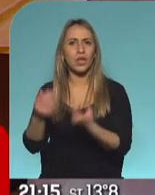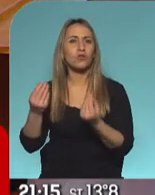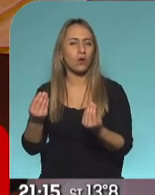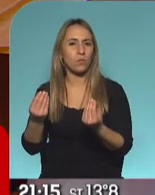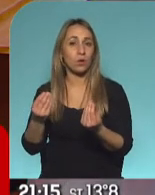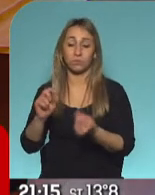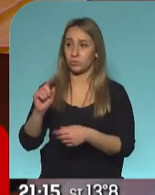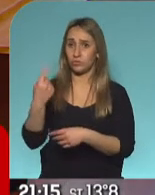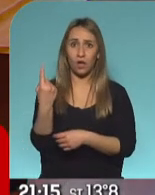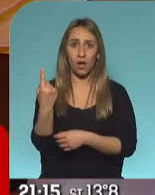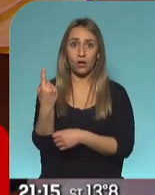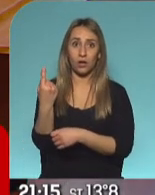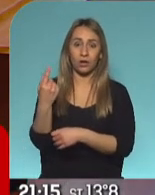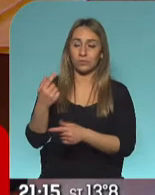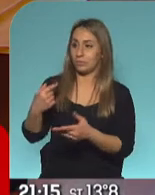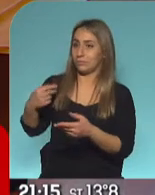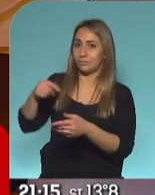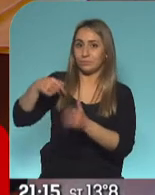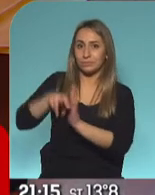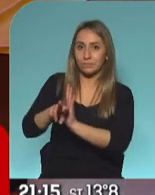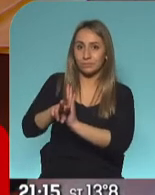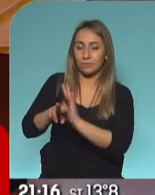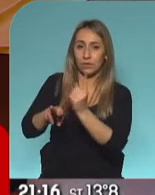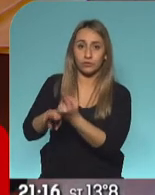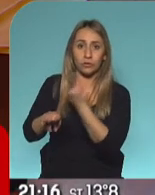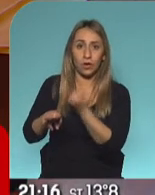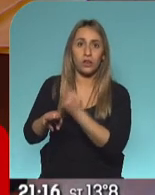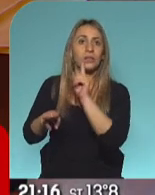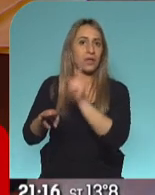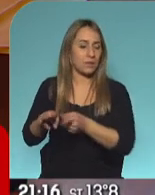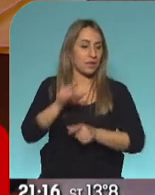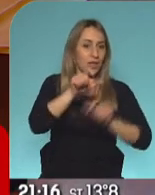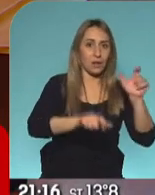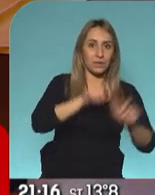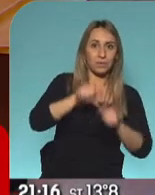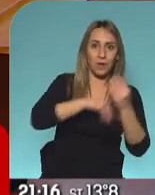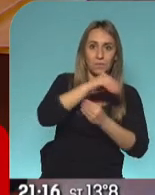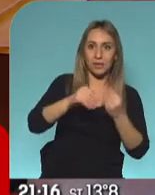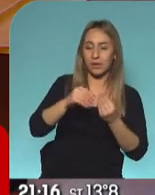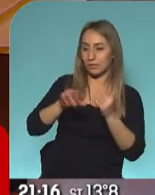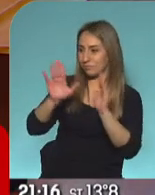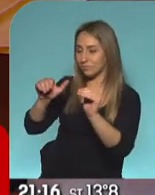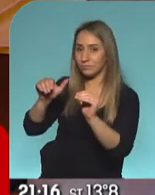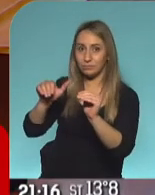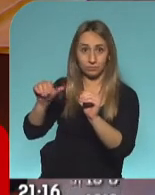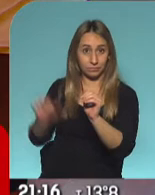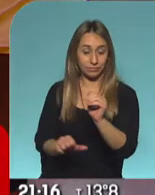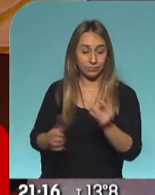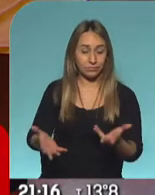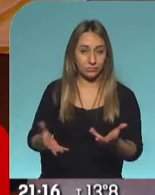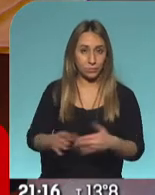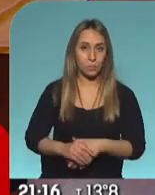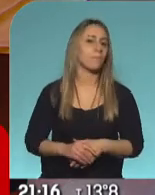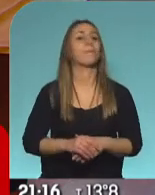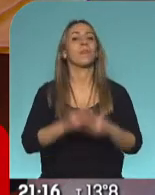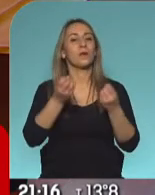soledad de esas últimas horas, la soledad de aquellos que no pueden despedir. Mempo, buenas noches. Buenas noches, ¿cómo nos va?